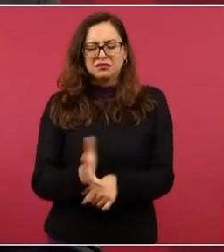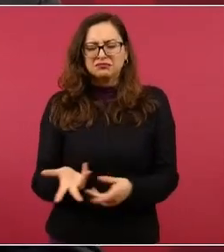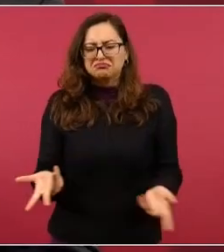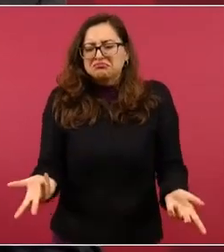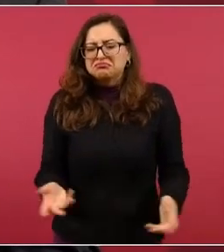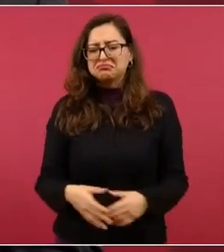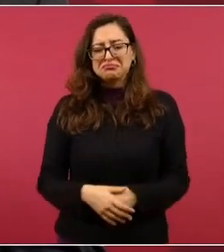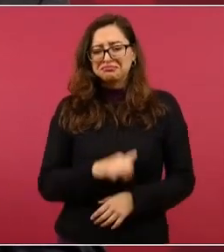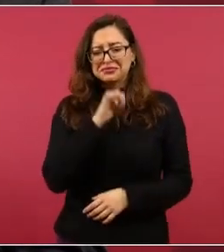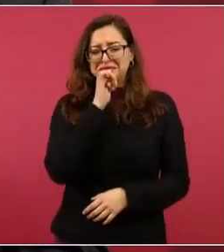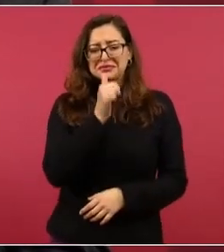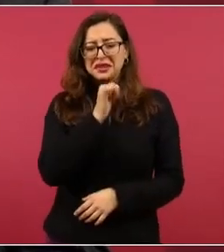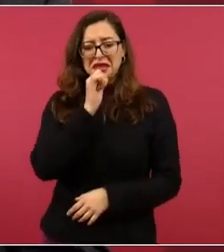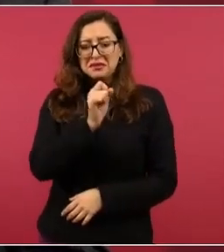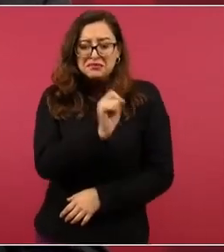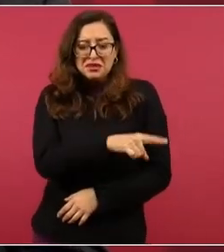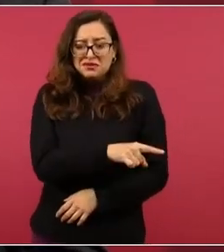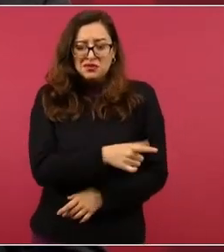Nada.